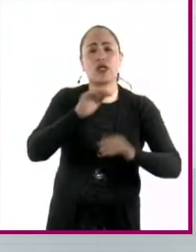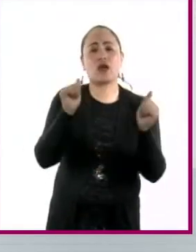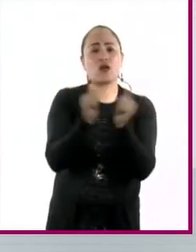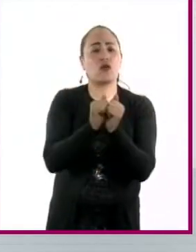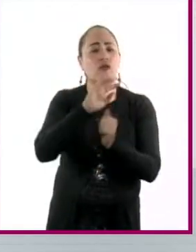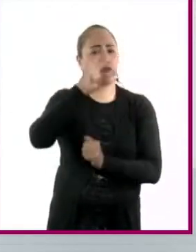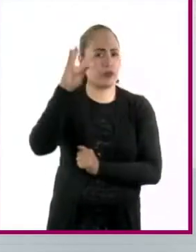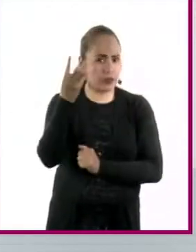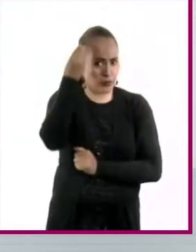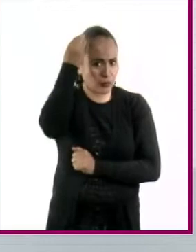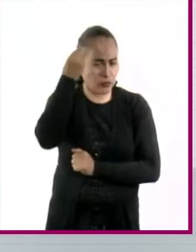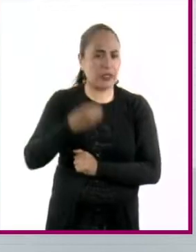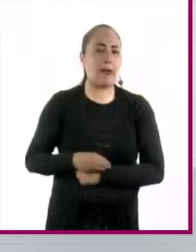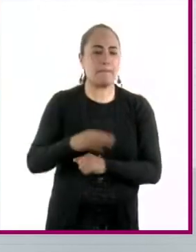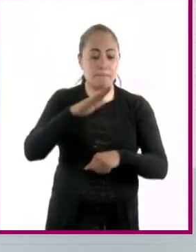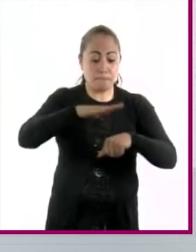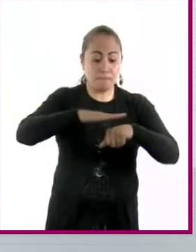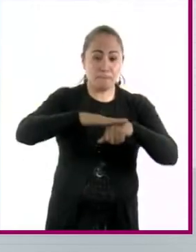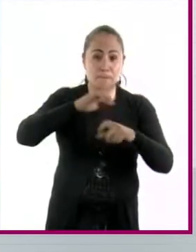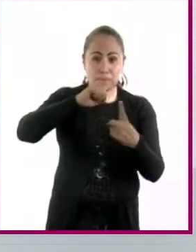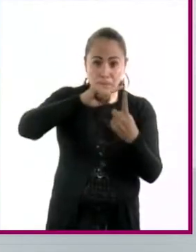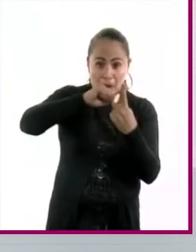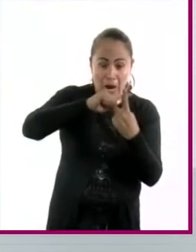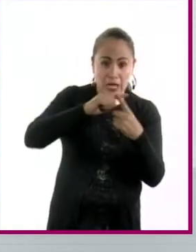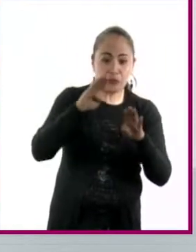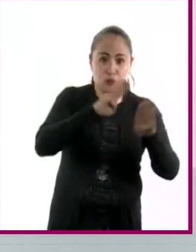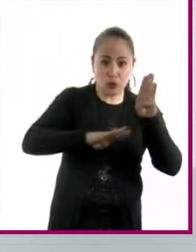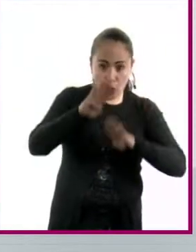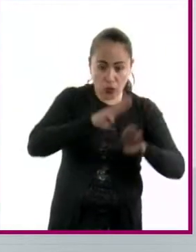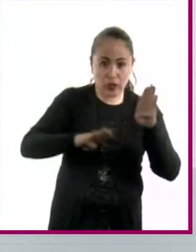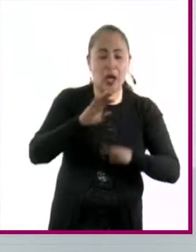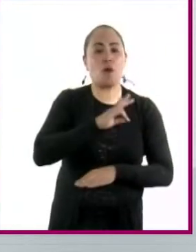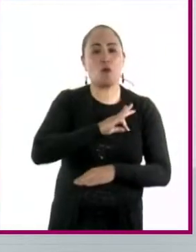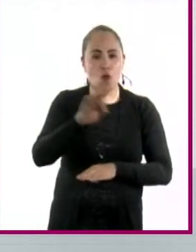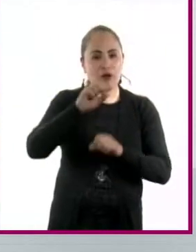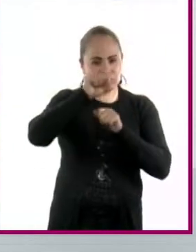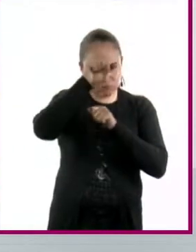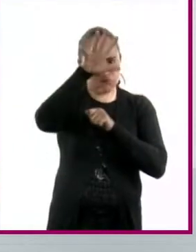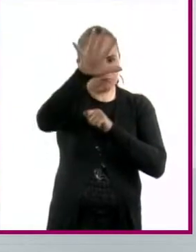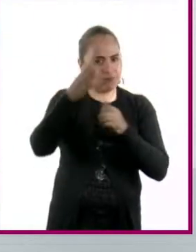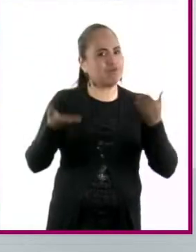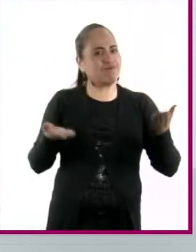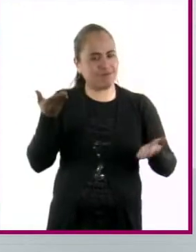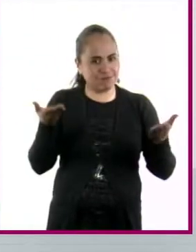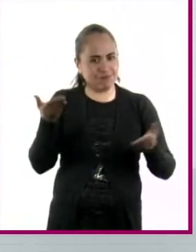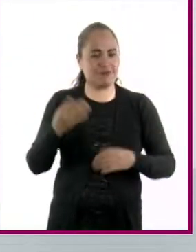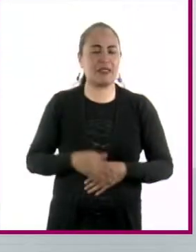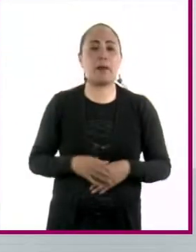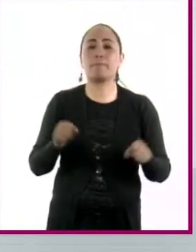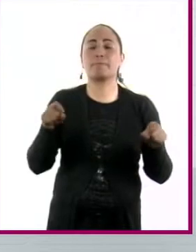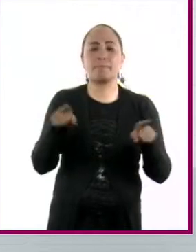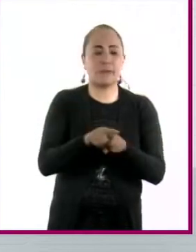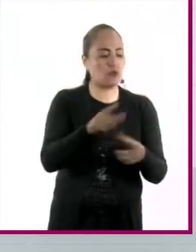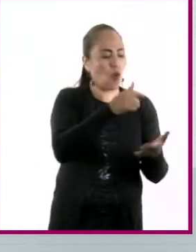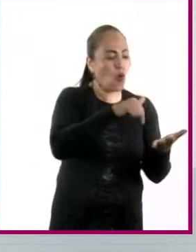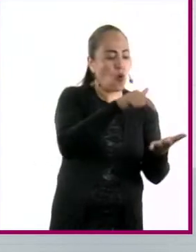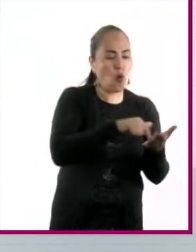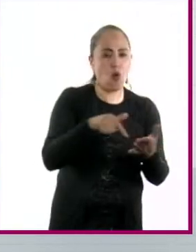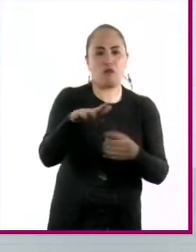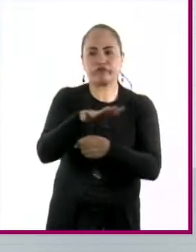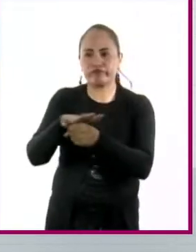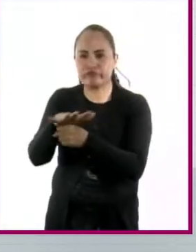biología, puedes hacer minería sustentable. Tenemos que tener soluciones locales. O por ejemplo,